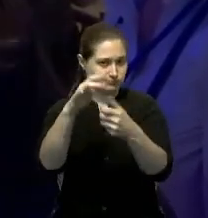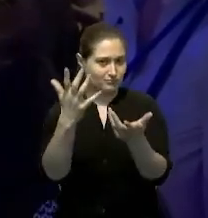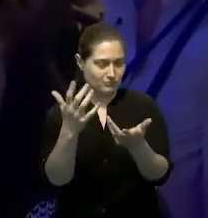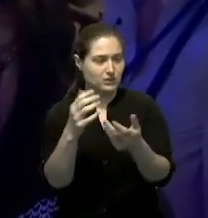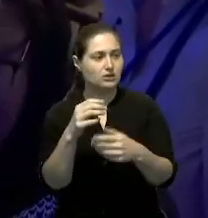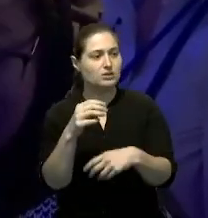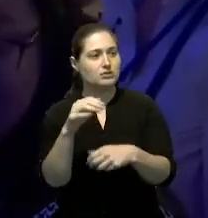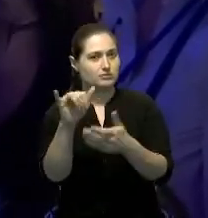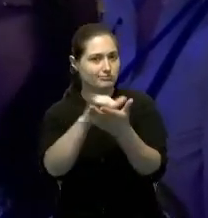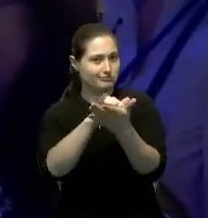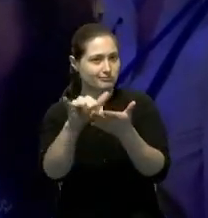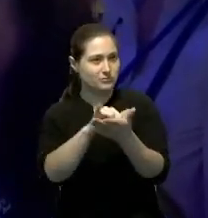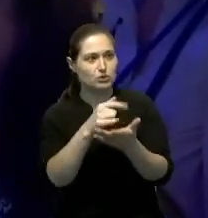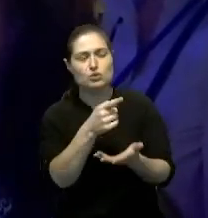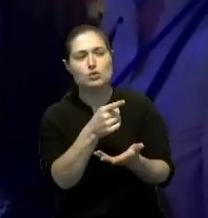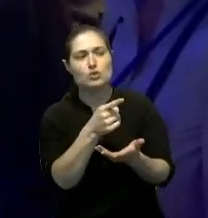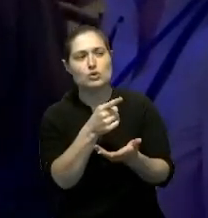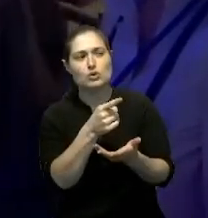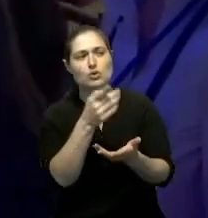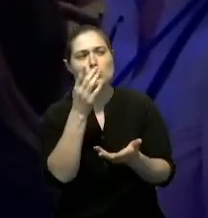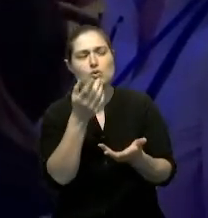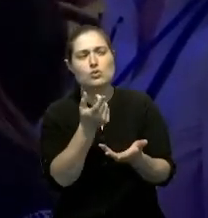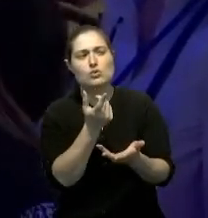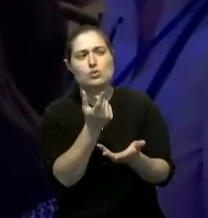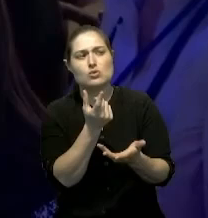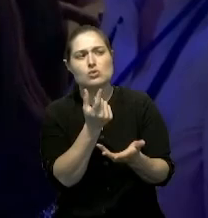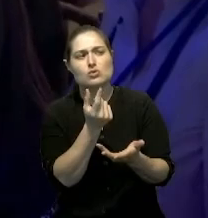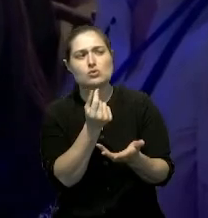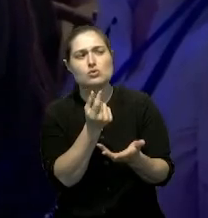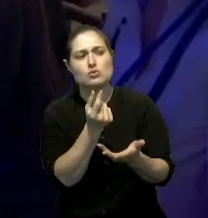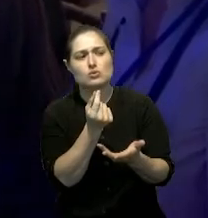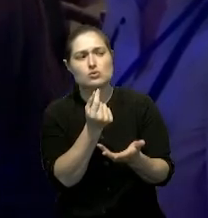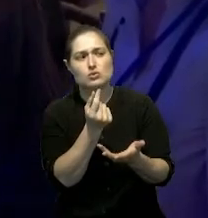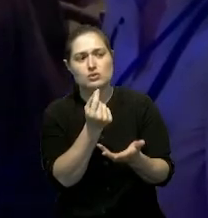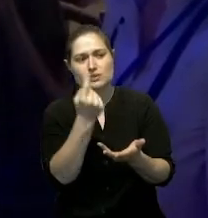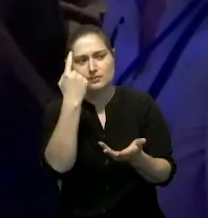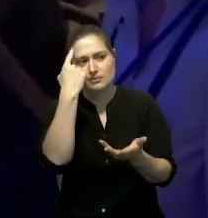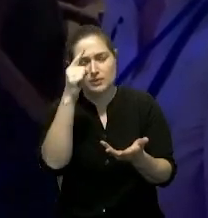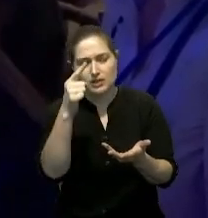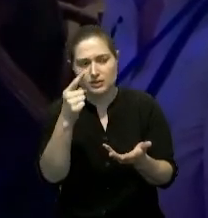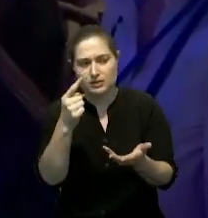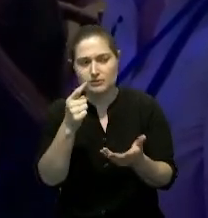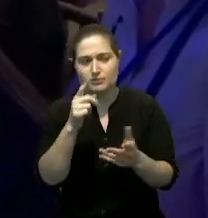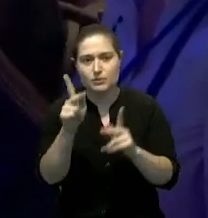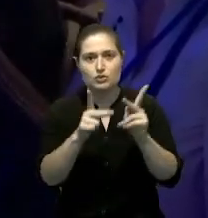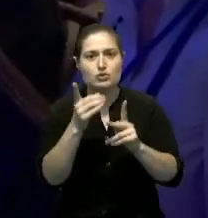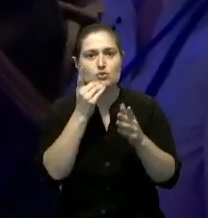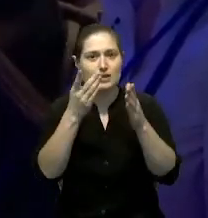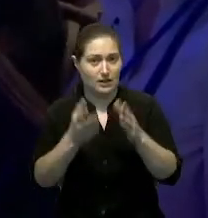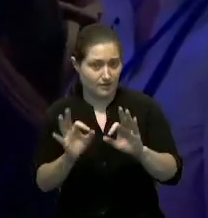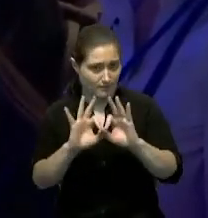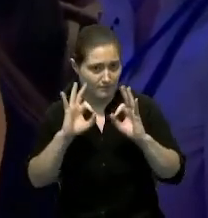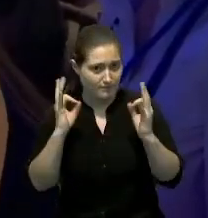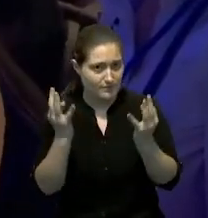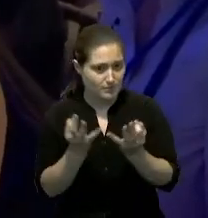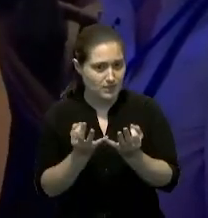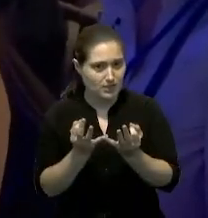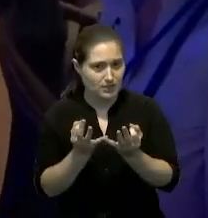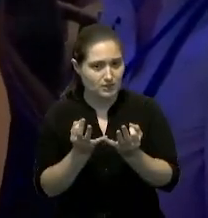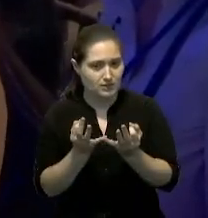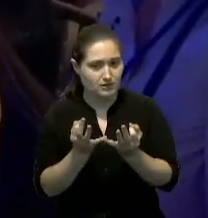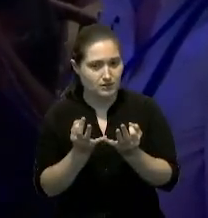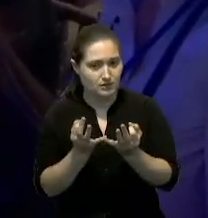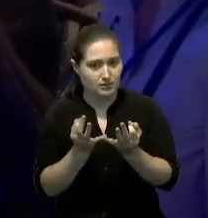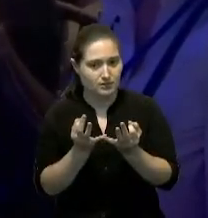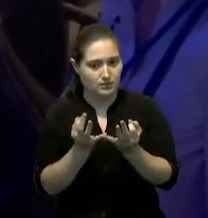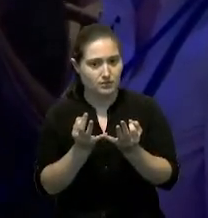¿qué usted haría y qué va a hacer para reducir los costos de la ganasta familiar en la República Dominicana? obviamente ellos se mandan sus remesas a